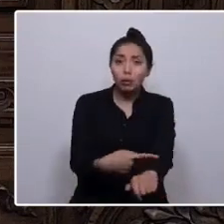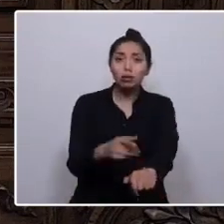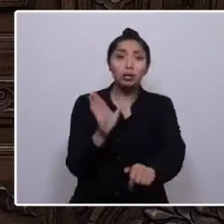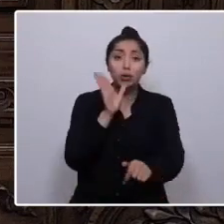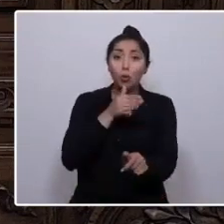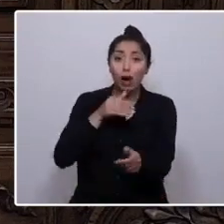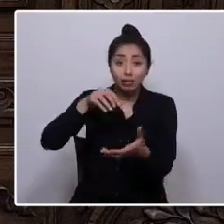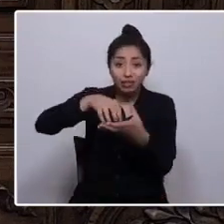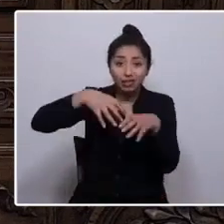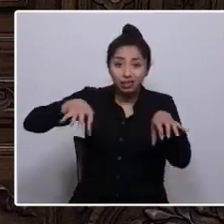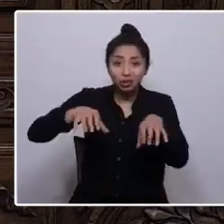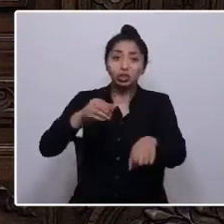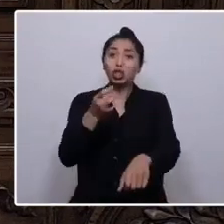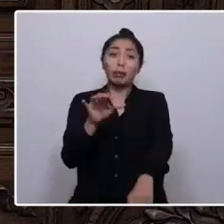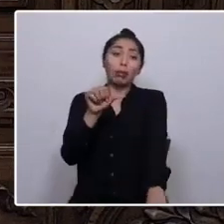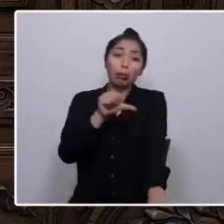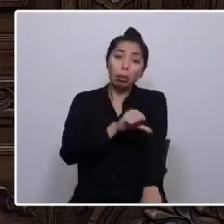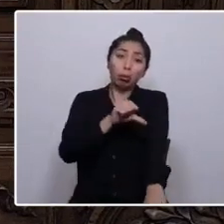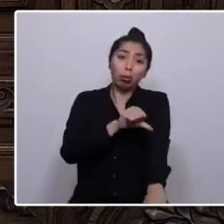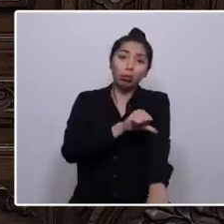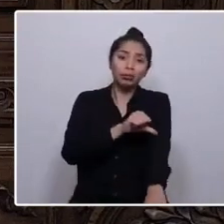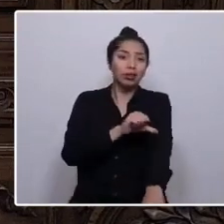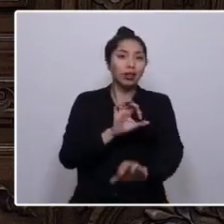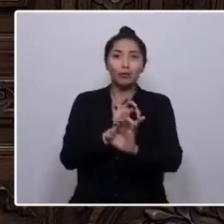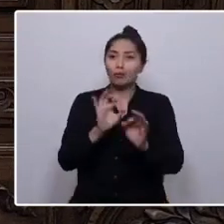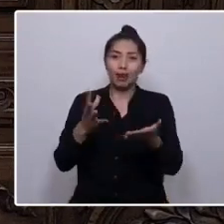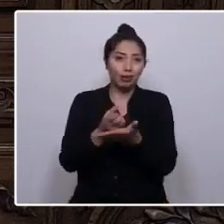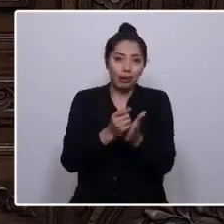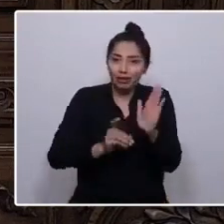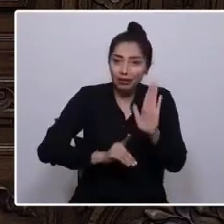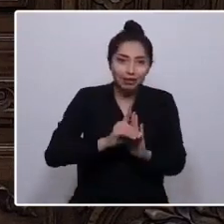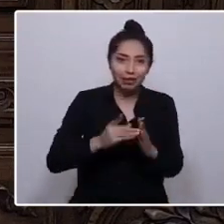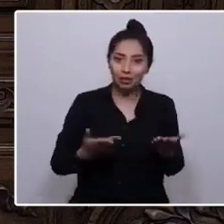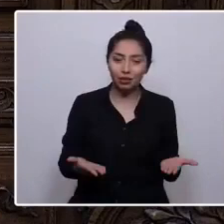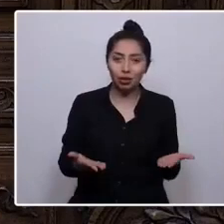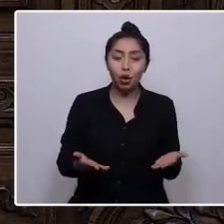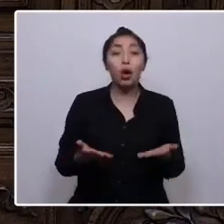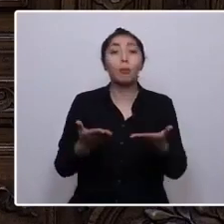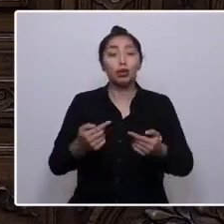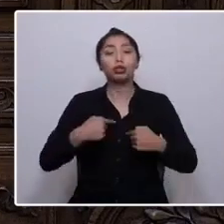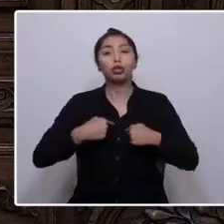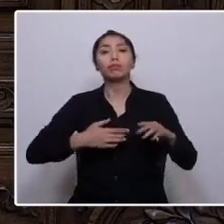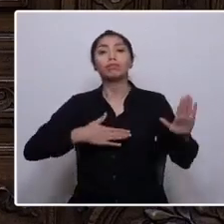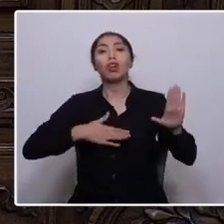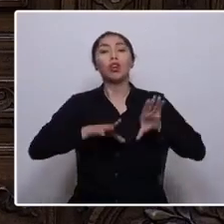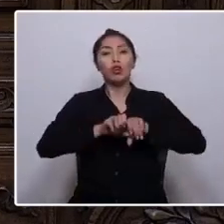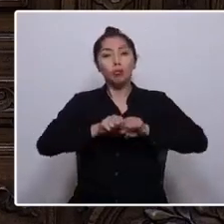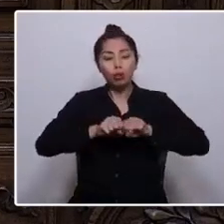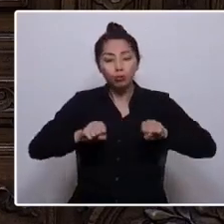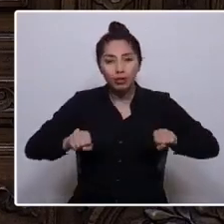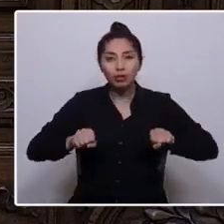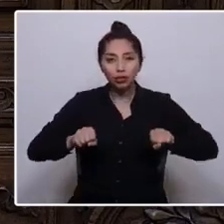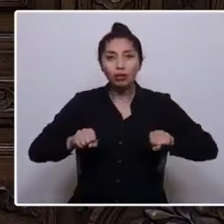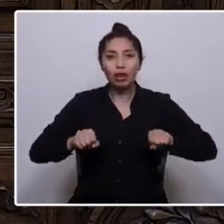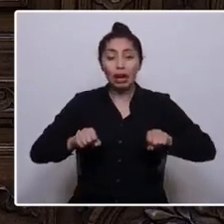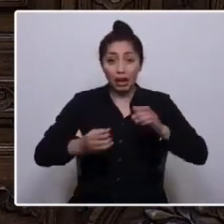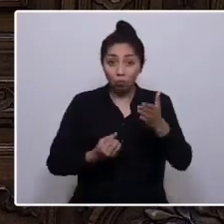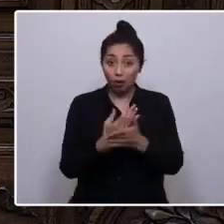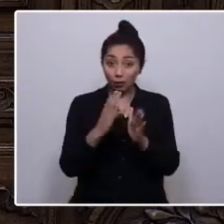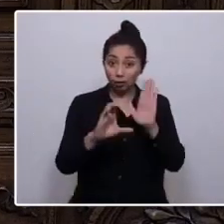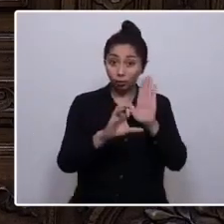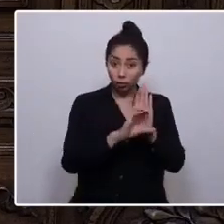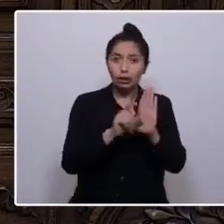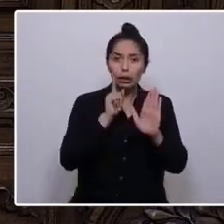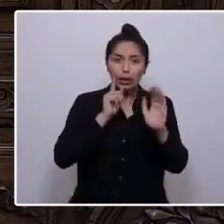nunca podrá alcanzar el desarrollo que anhelamos. Por eso, me comprometo a trabajar porque la nueva Constitución establezca las bases del Estado